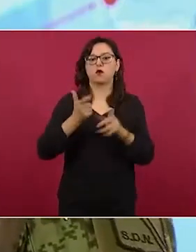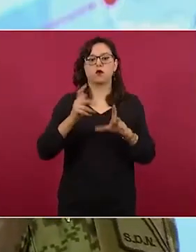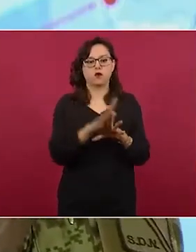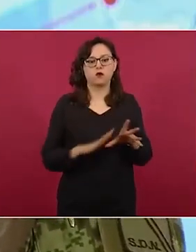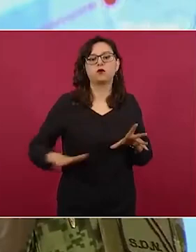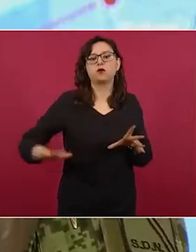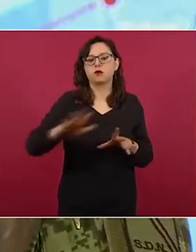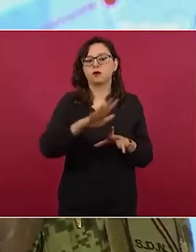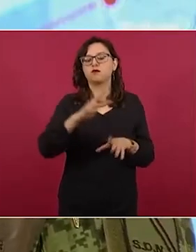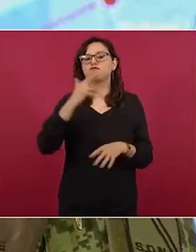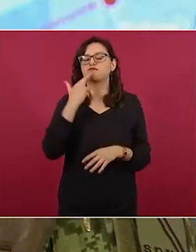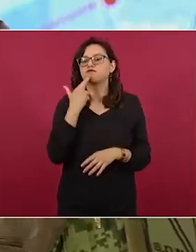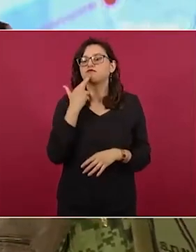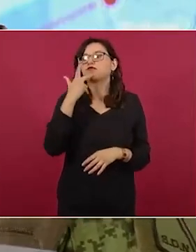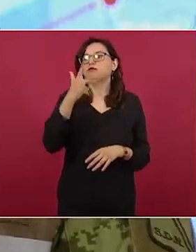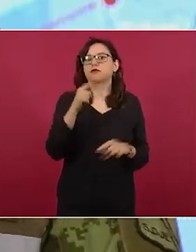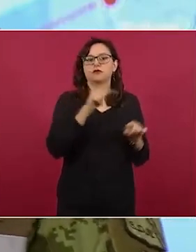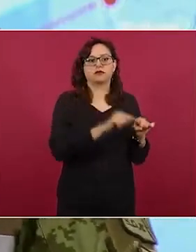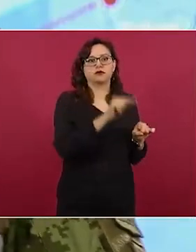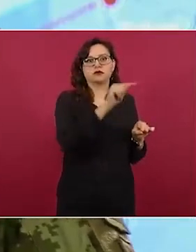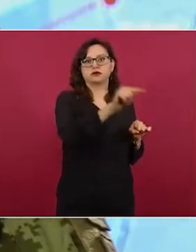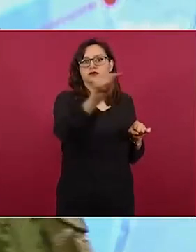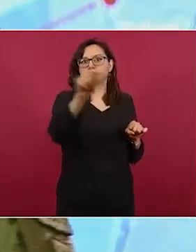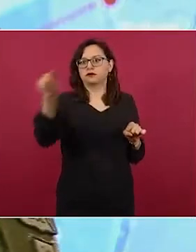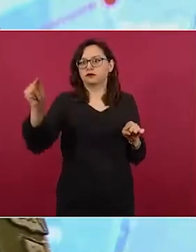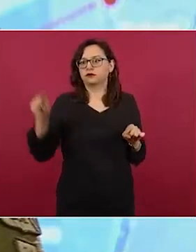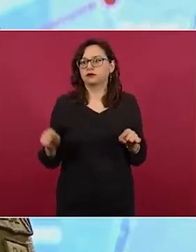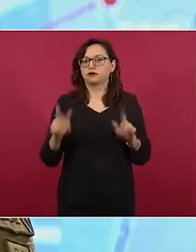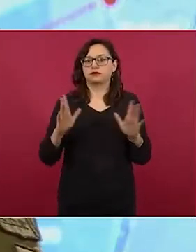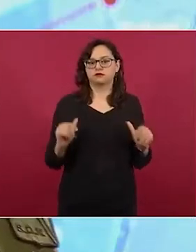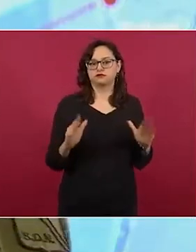a mayor número de zonas arqueológicas del mundo maya.